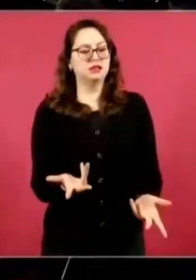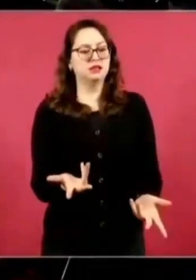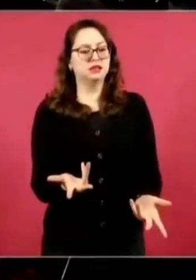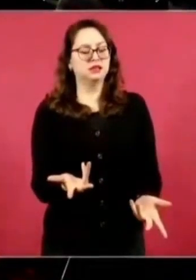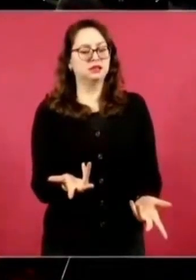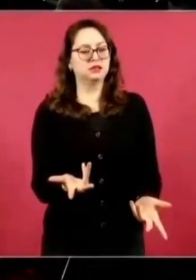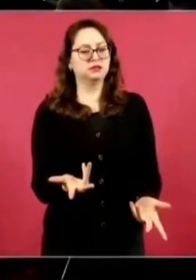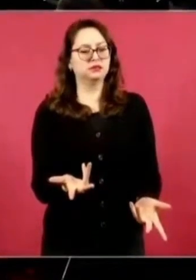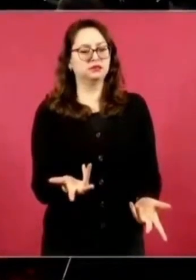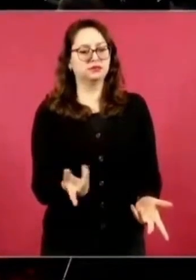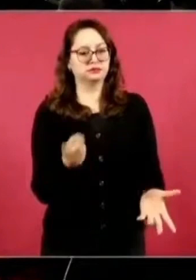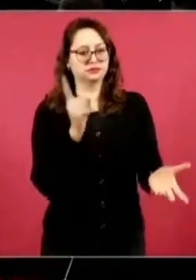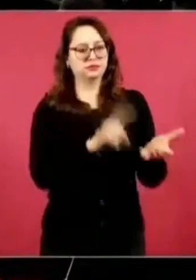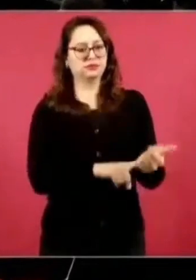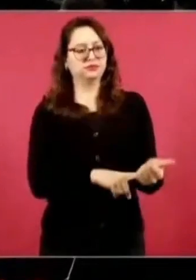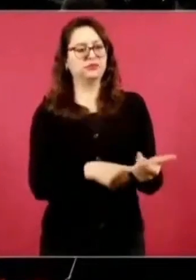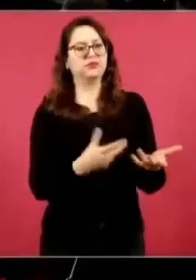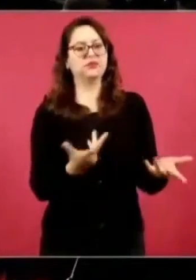Coahuila?